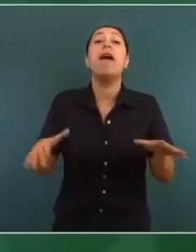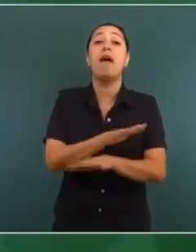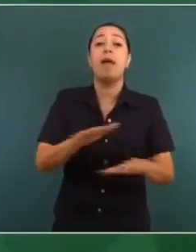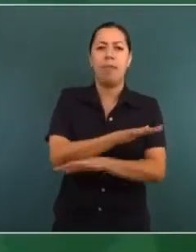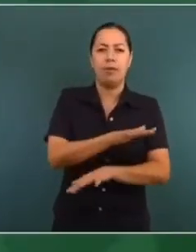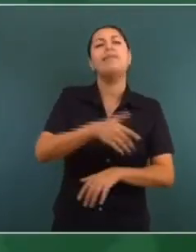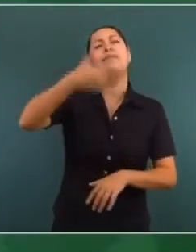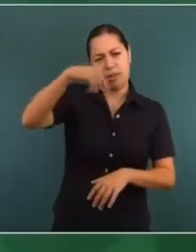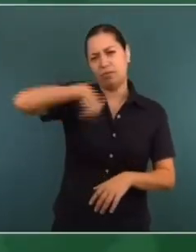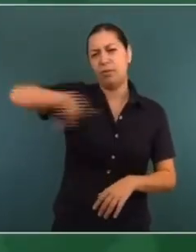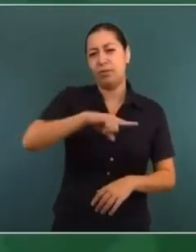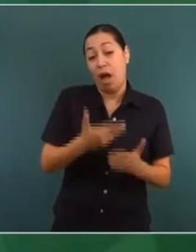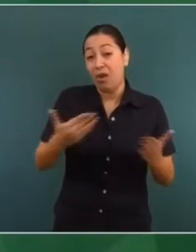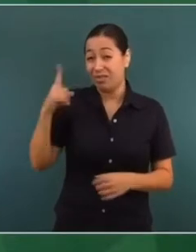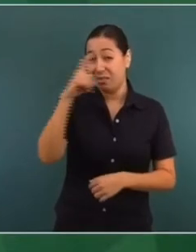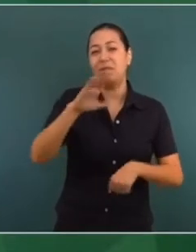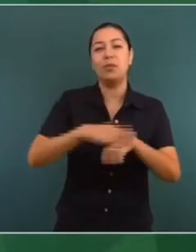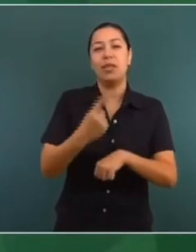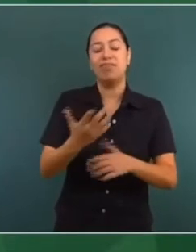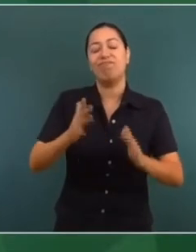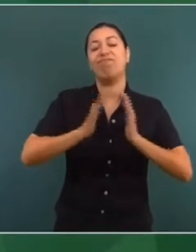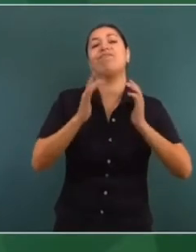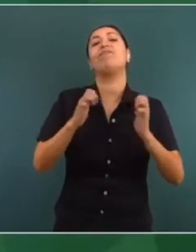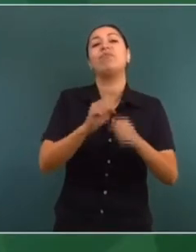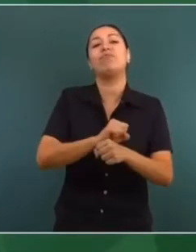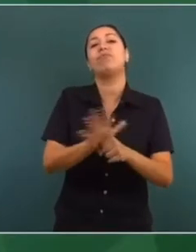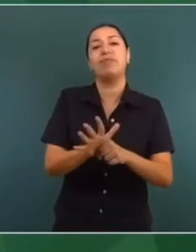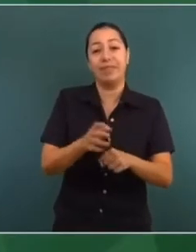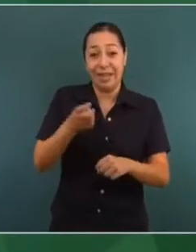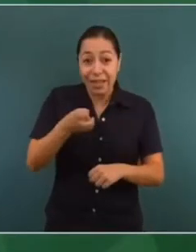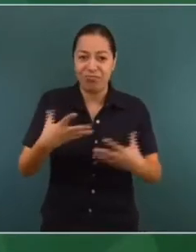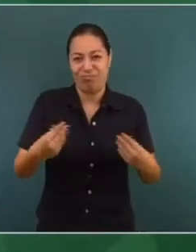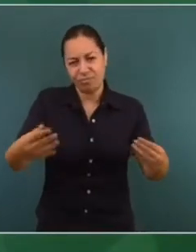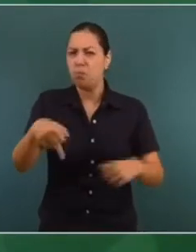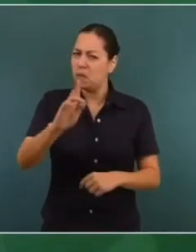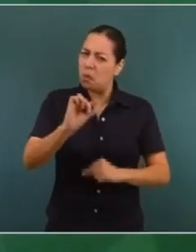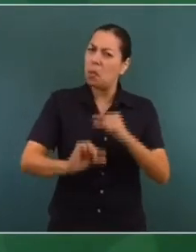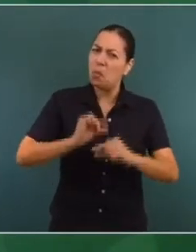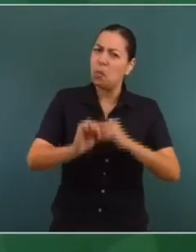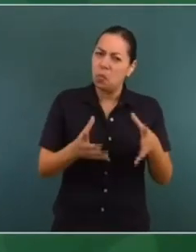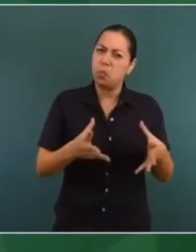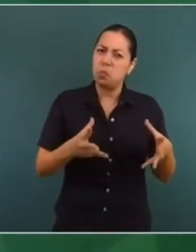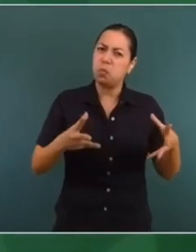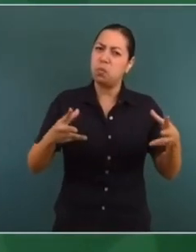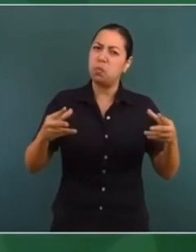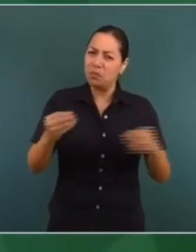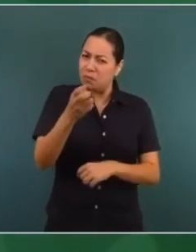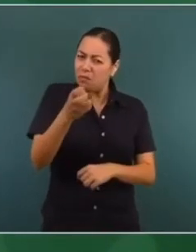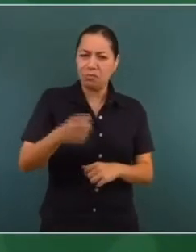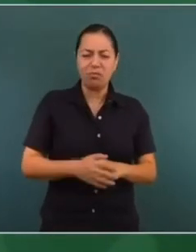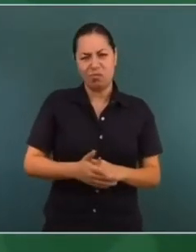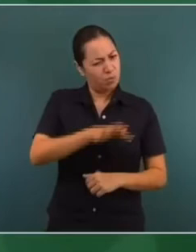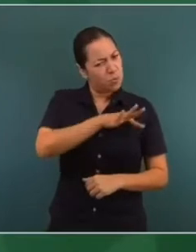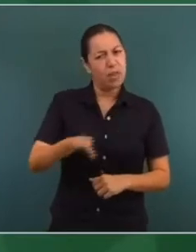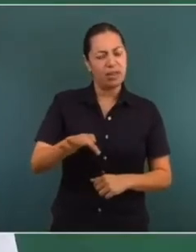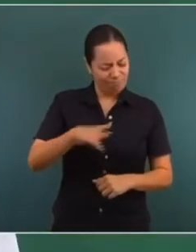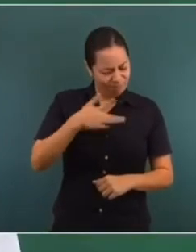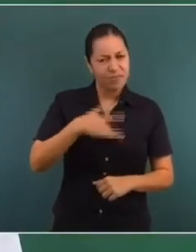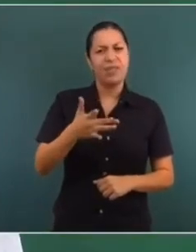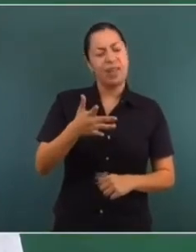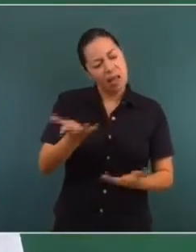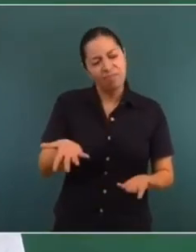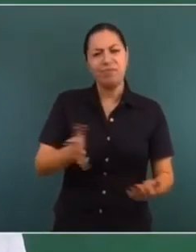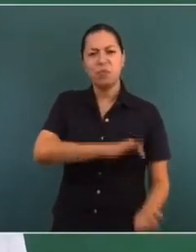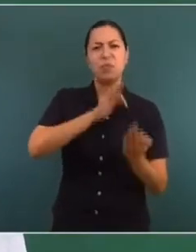una situación muy difícil por la pandemia, pero estamos saliendo y precisamente vamos a poder enfrentar esta pandemia